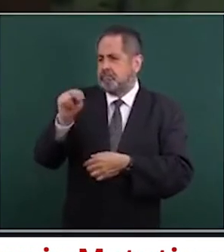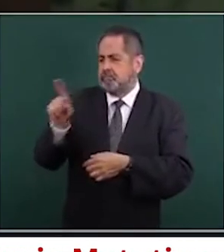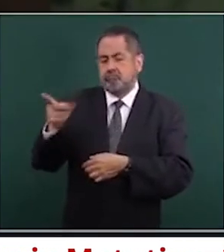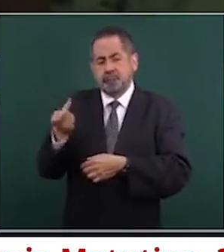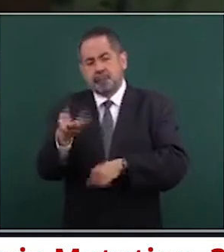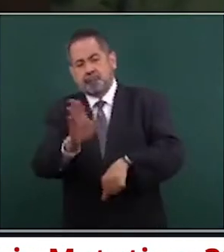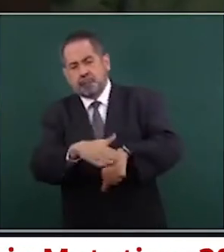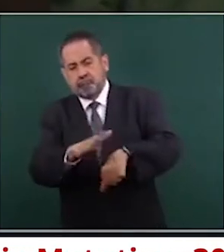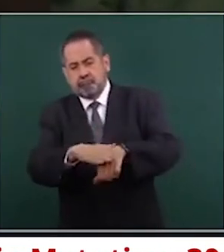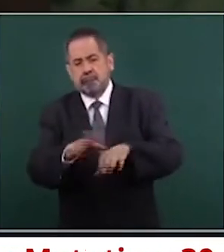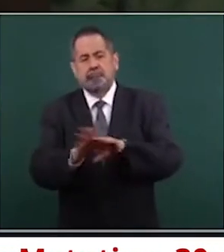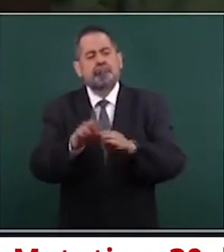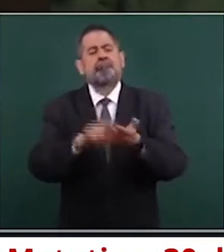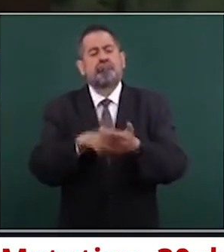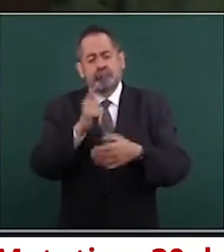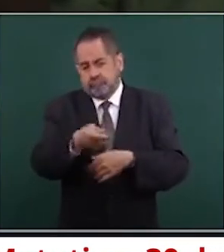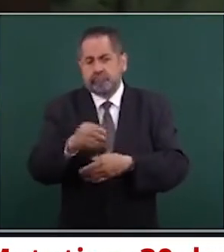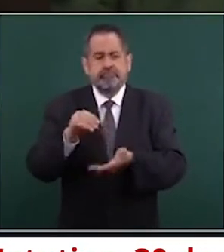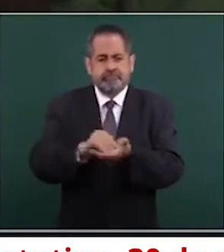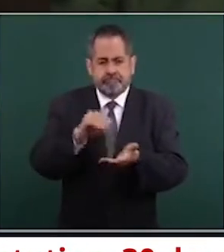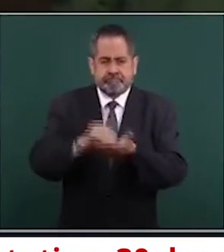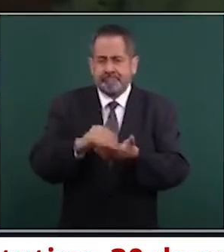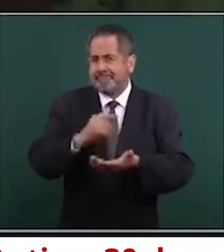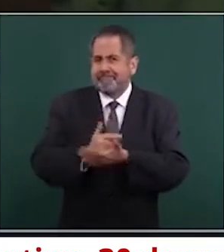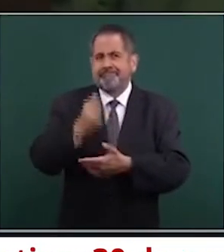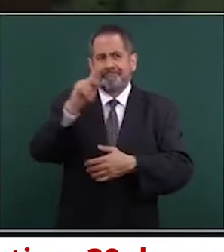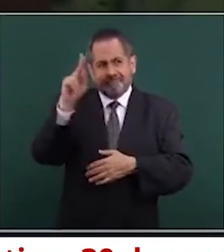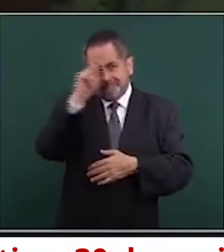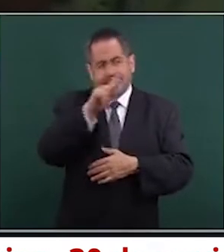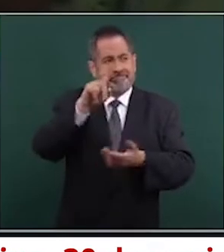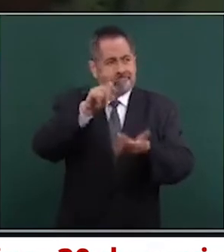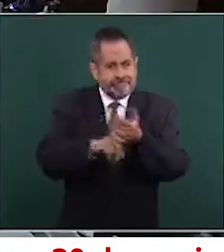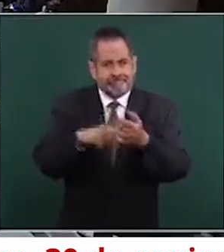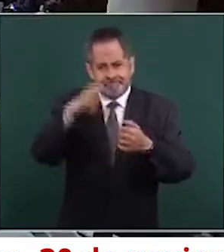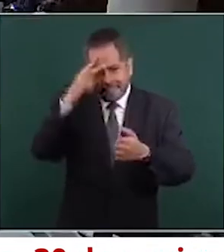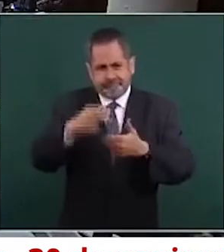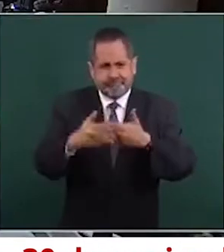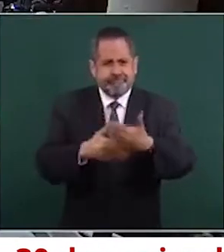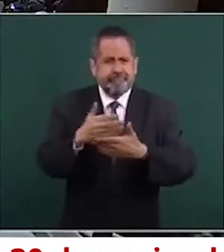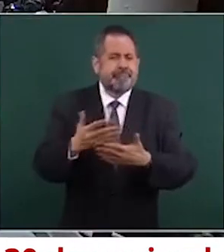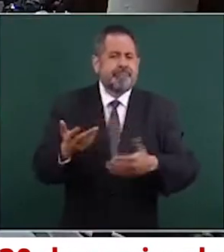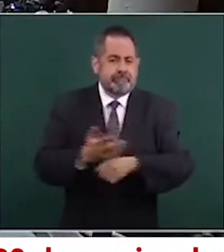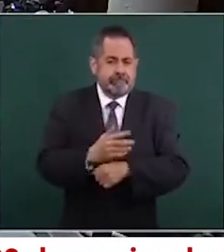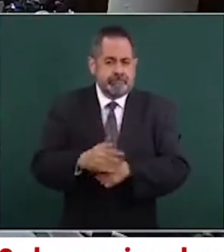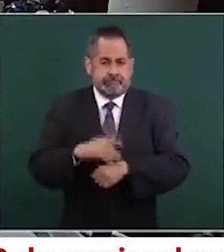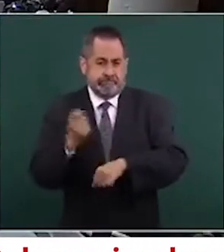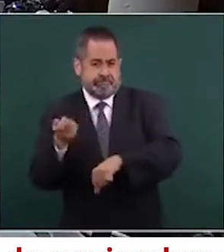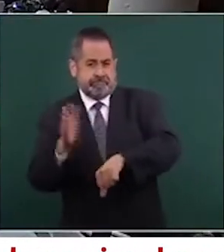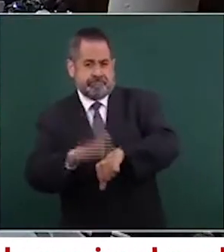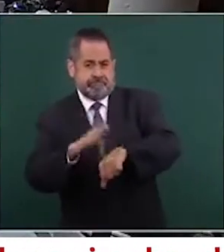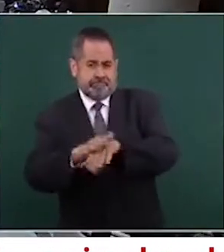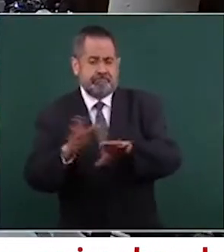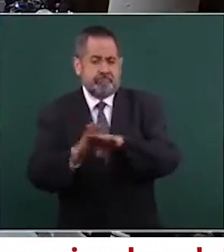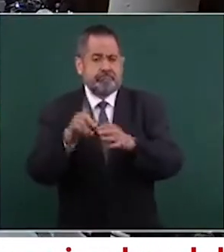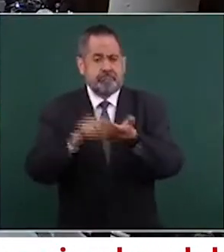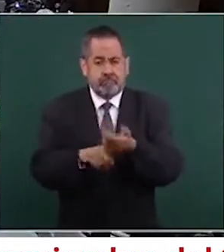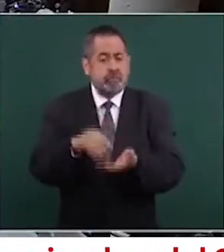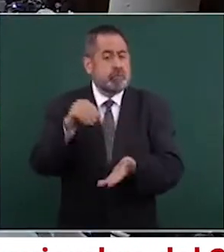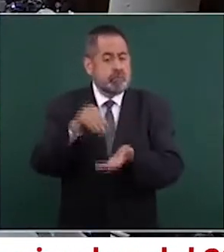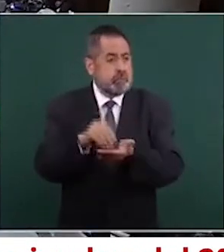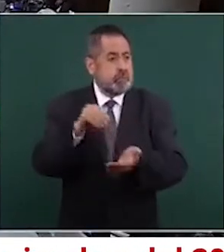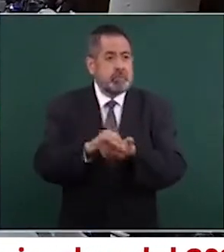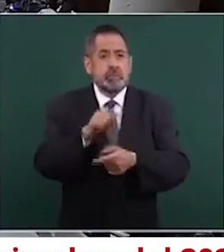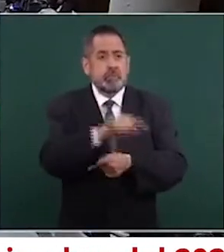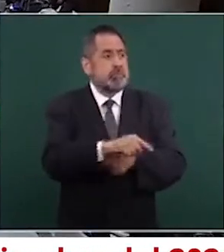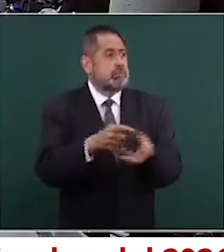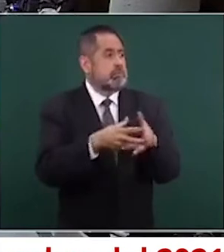señala que continúa esta grave situación en nuestro país y le señala que se mantienen las desapariciones